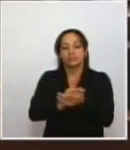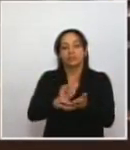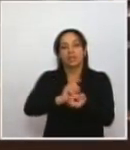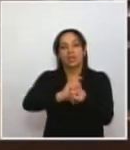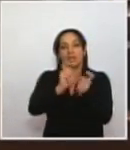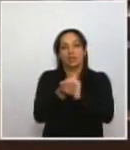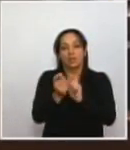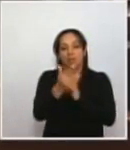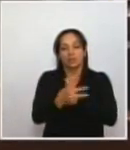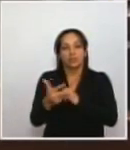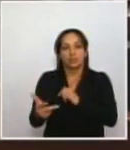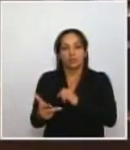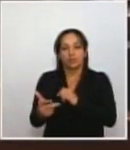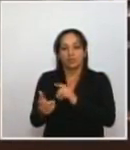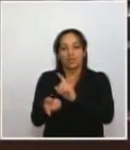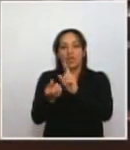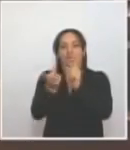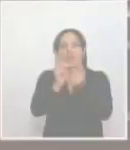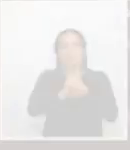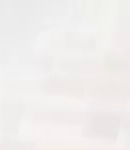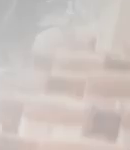constitucional a una ley.